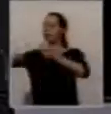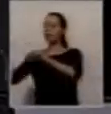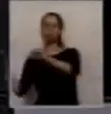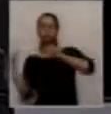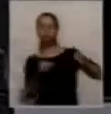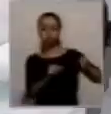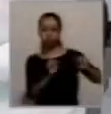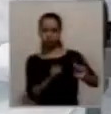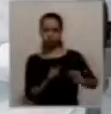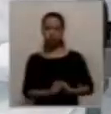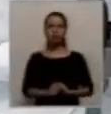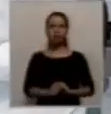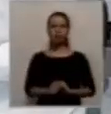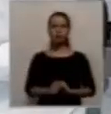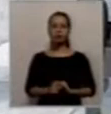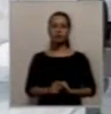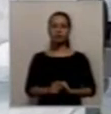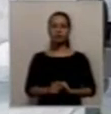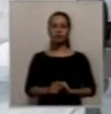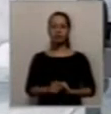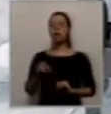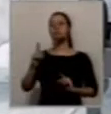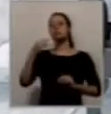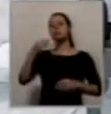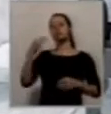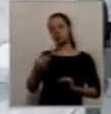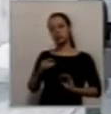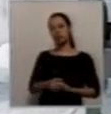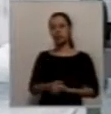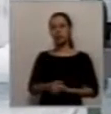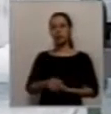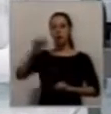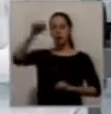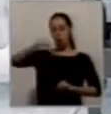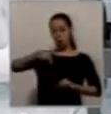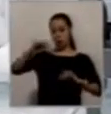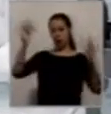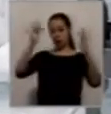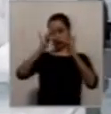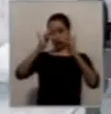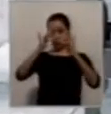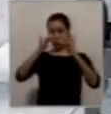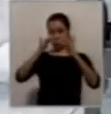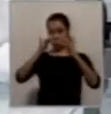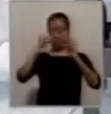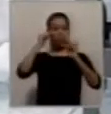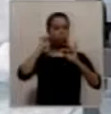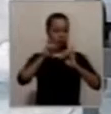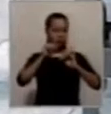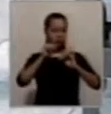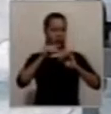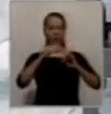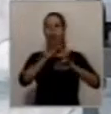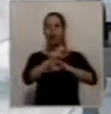realidad. Totalmente de acuerdo. Es decir, aparte hoy por internet se bajan campañas, digo, ahí la verdad que nos llama la atención, nosotros,